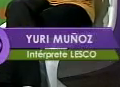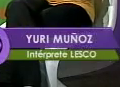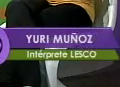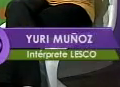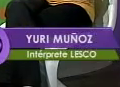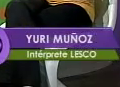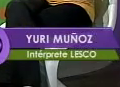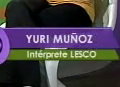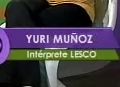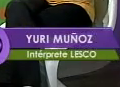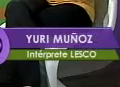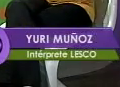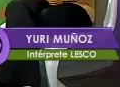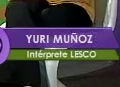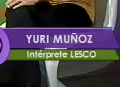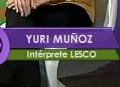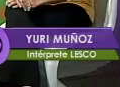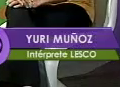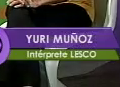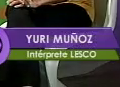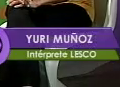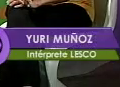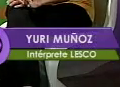Muñoz y Jaqueline Solano. Hasta la próxima.